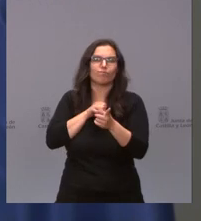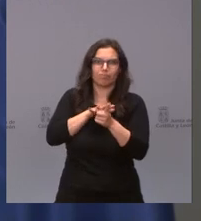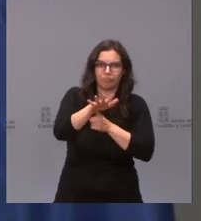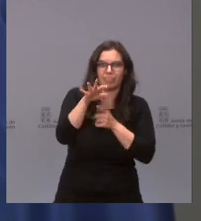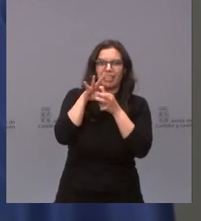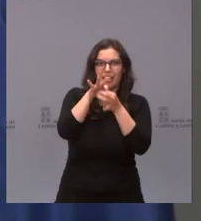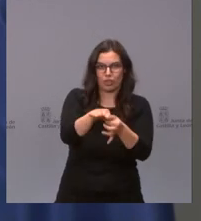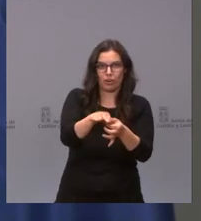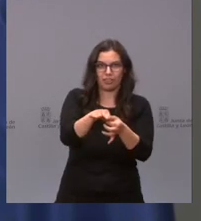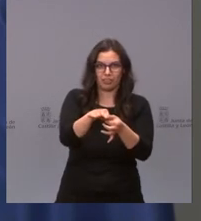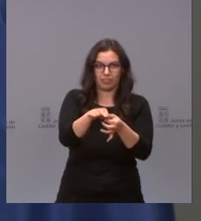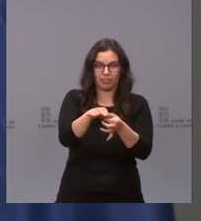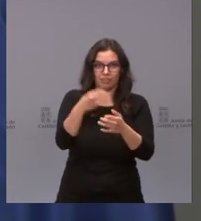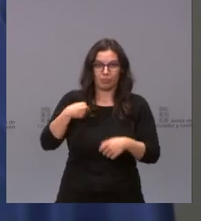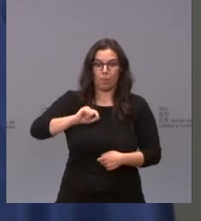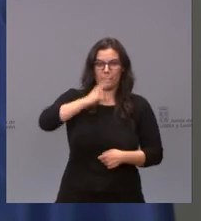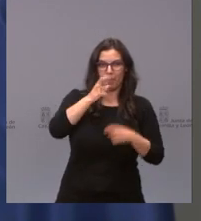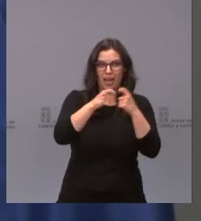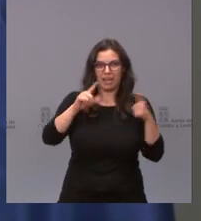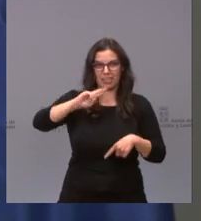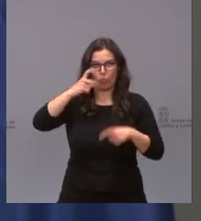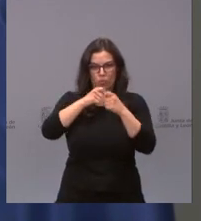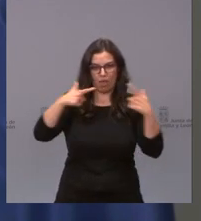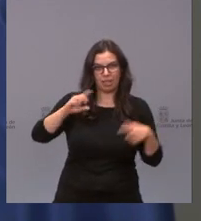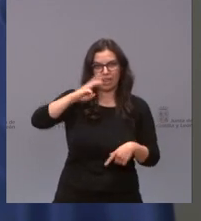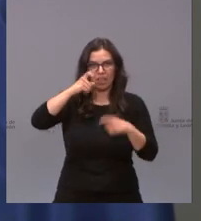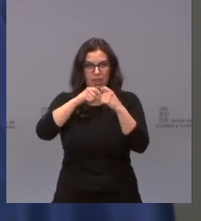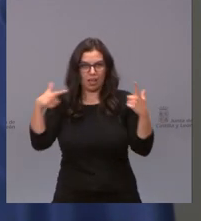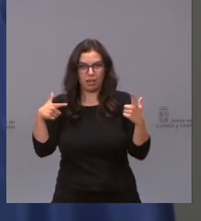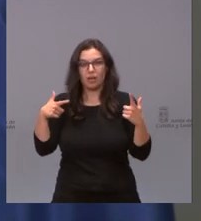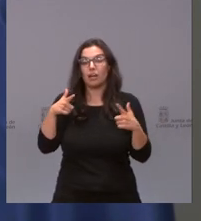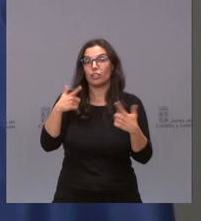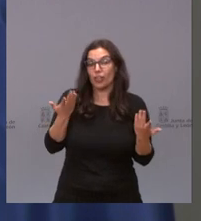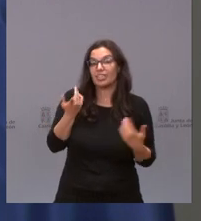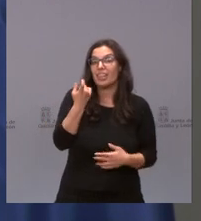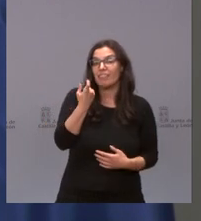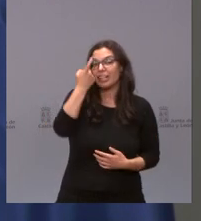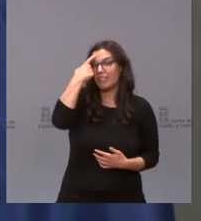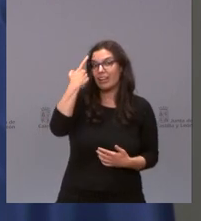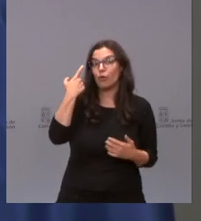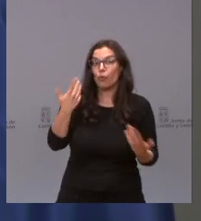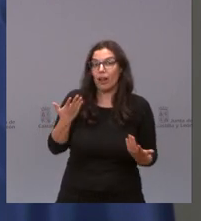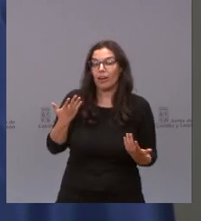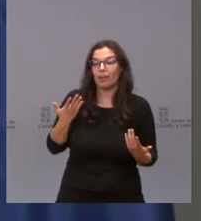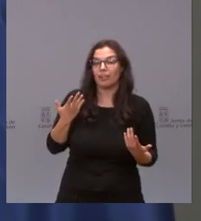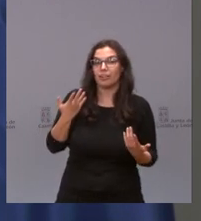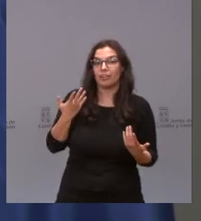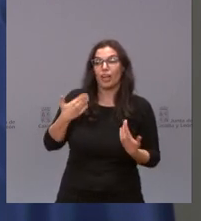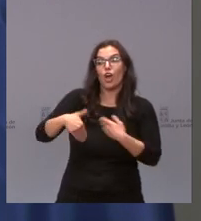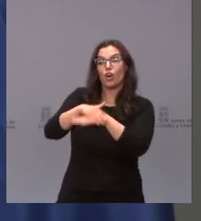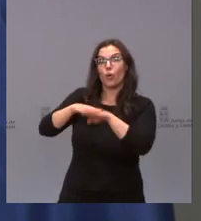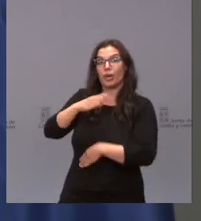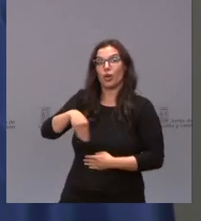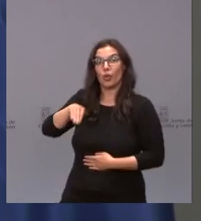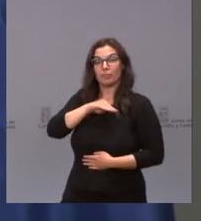comportamiento de la primera, de la segunda y de la tercera ola. Por tanto, es necesario saber qué hizo el Gobierno de la Nación cuando era el mando único